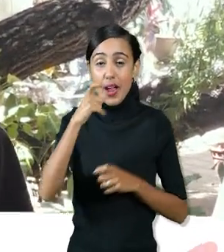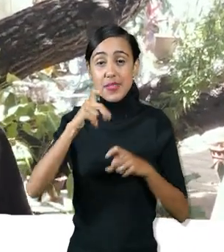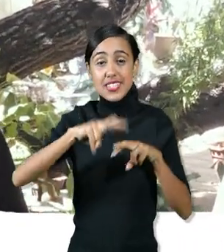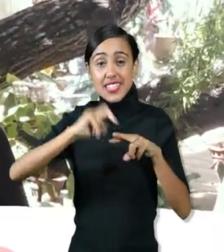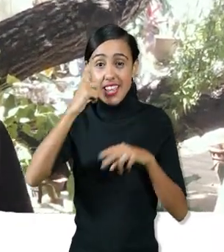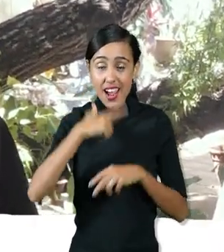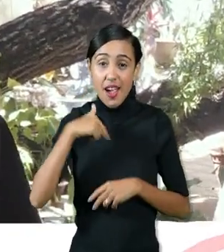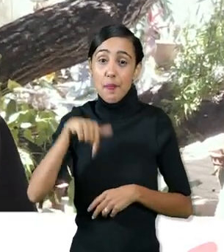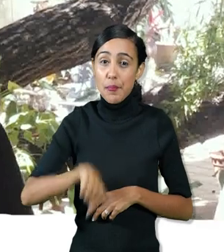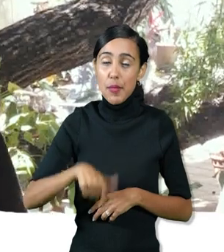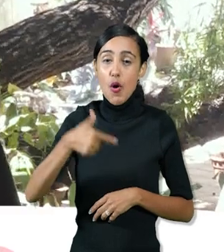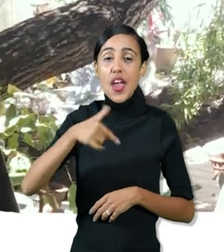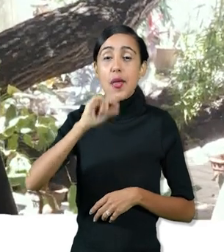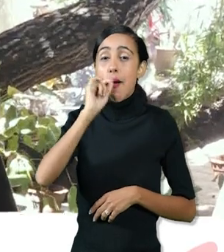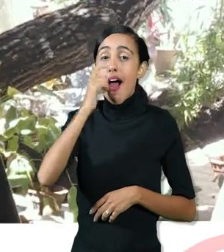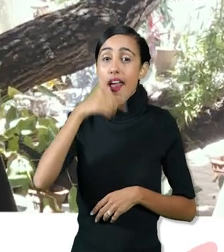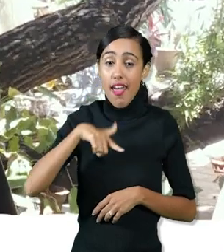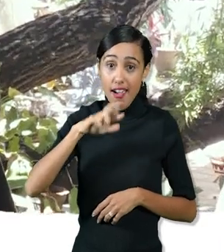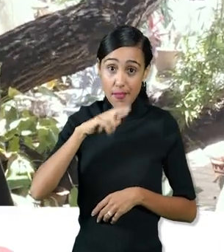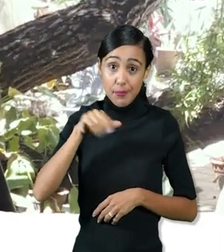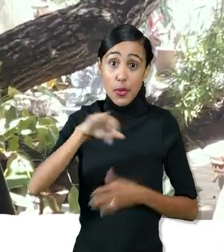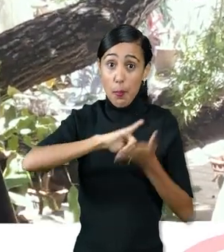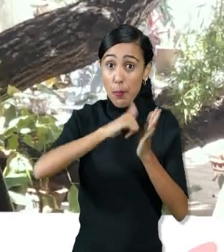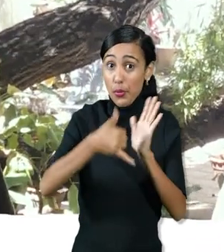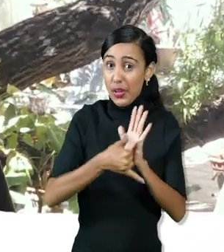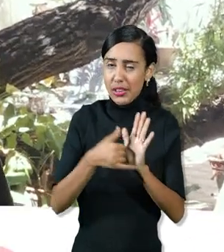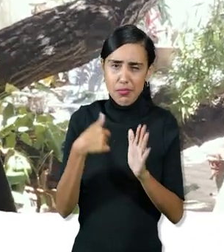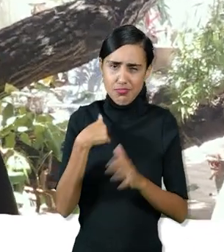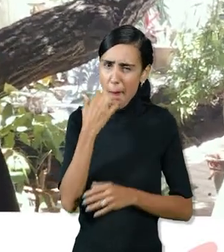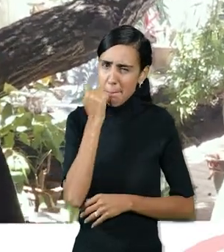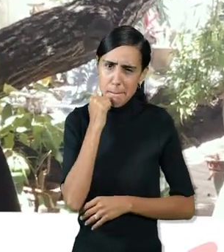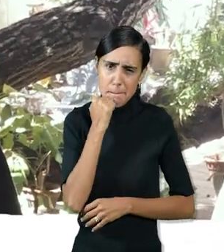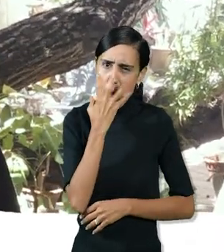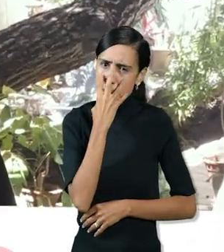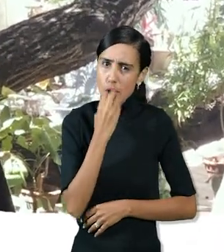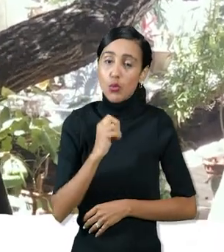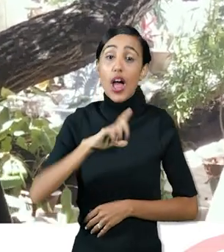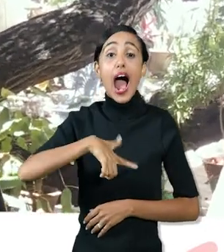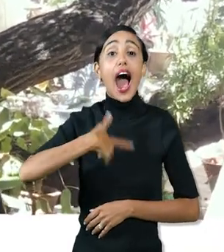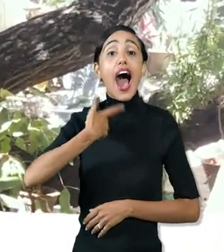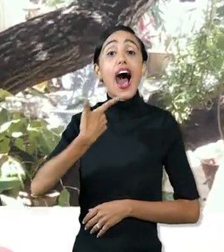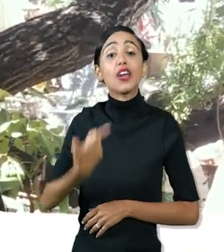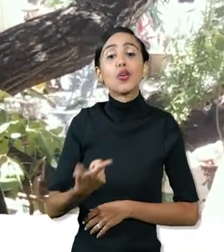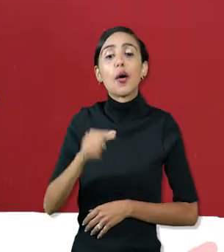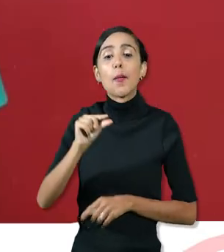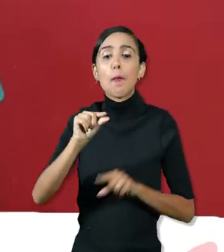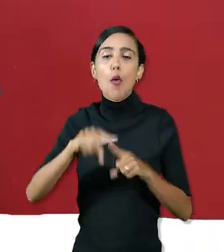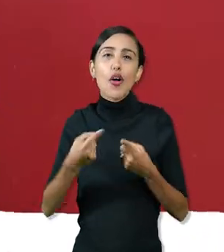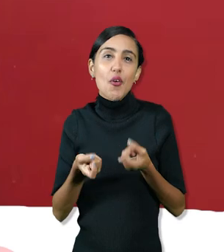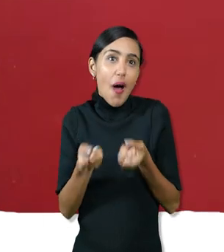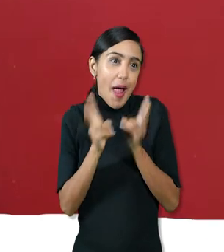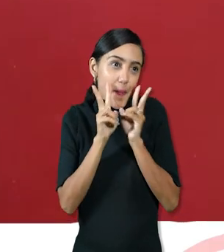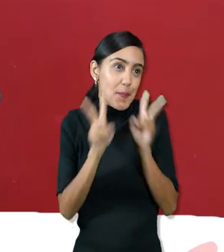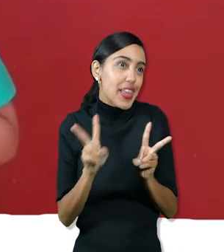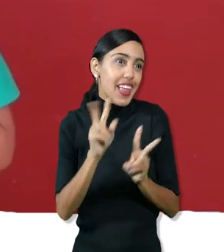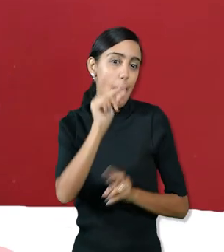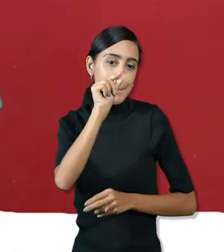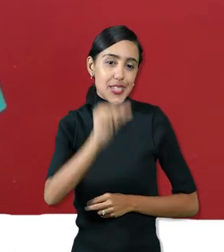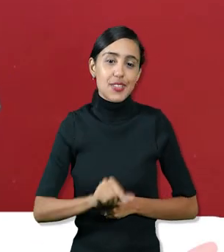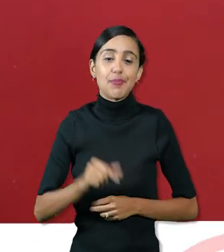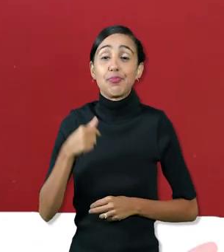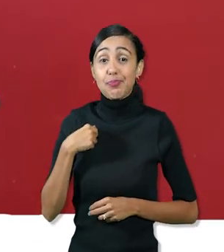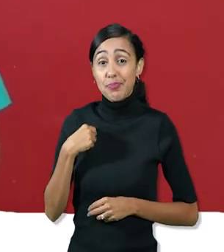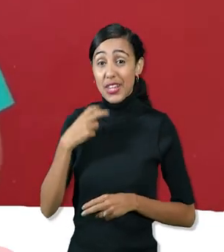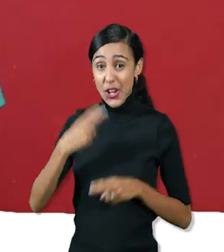Jibara en este proyecto el rol que más me gusta es el de actuación porque le doy vida a los personajes hola mi nombre es Vanessa